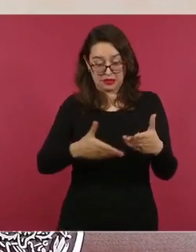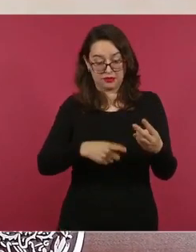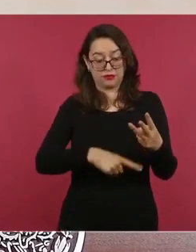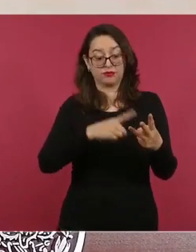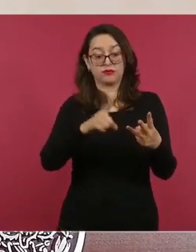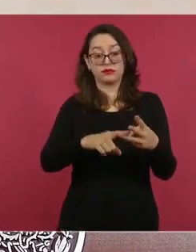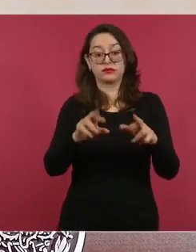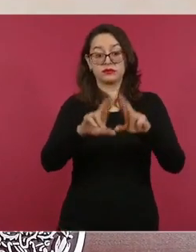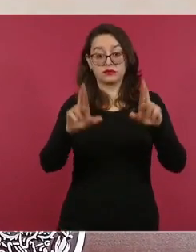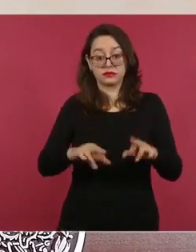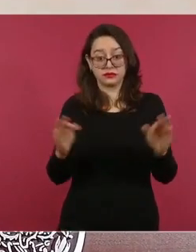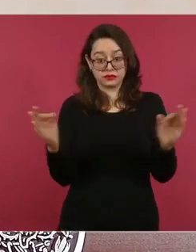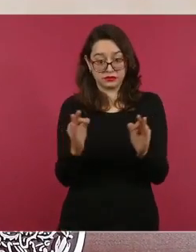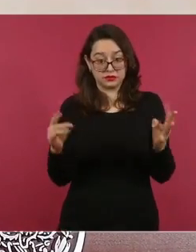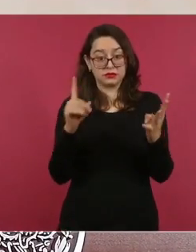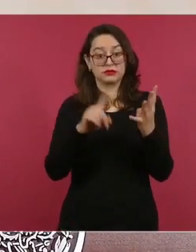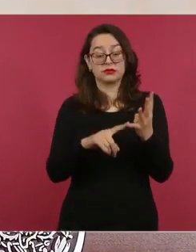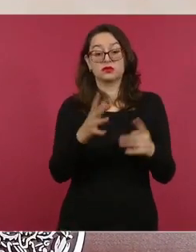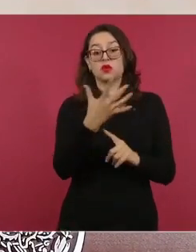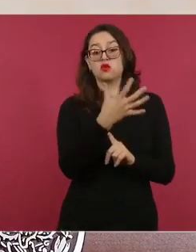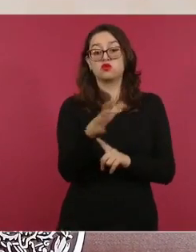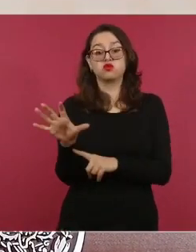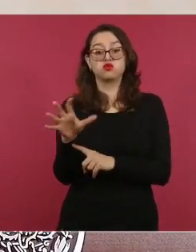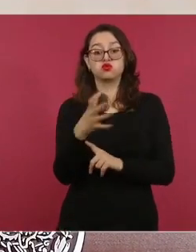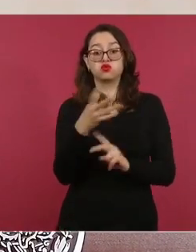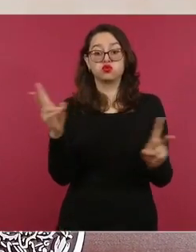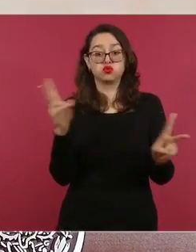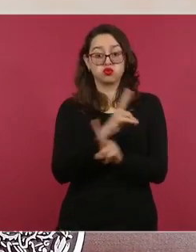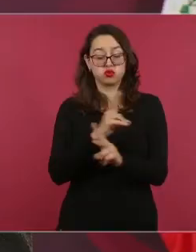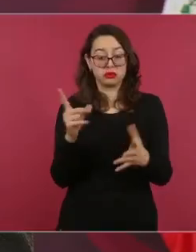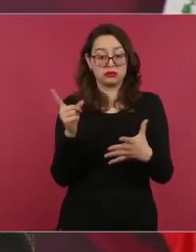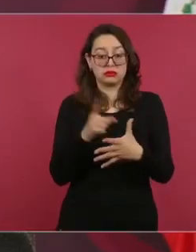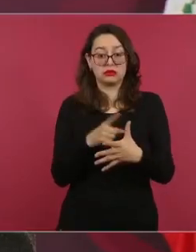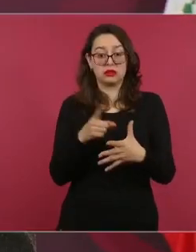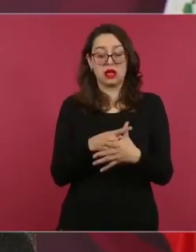refrigerador, un ventilador y una vajilla.